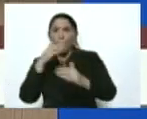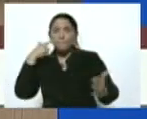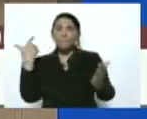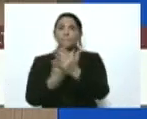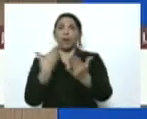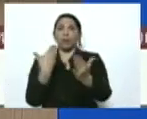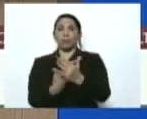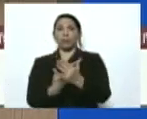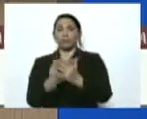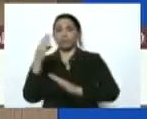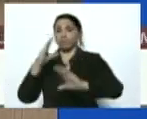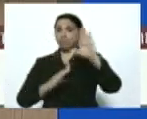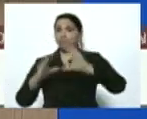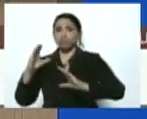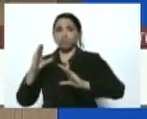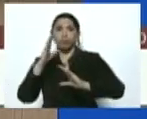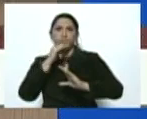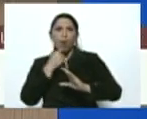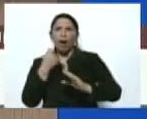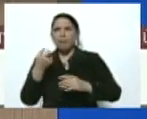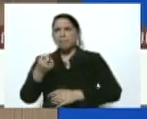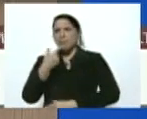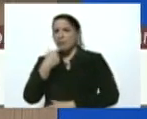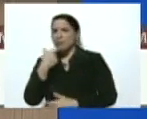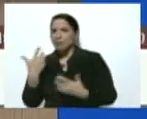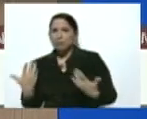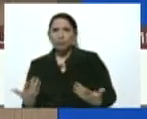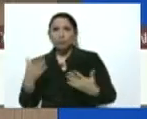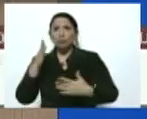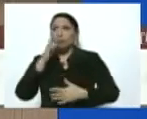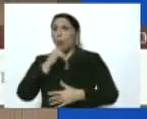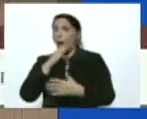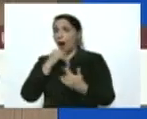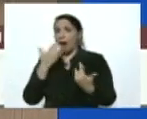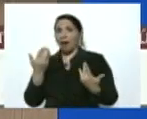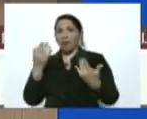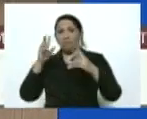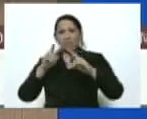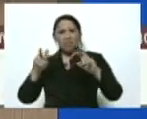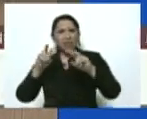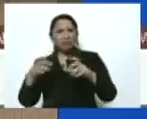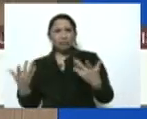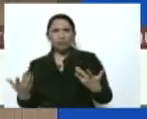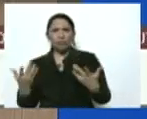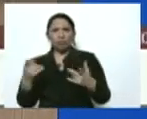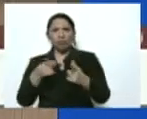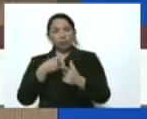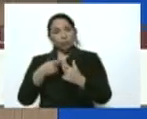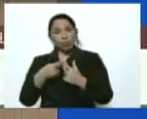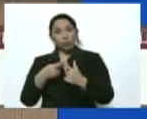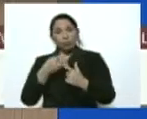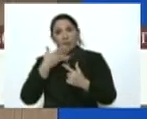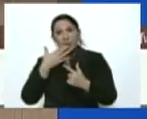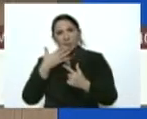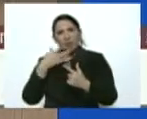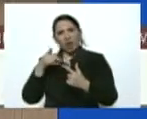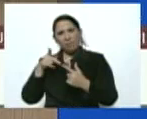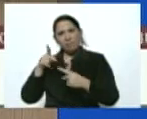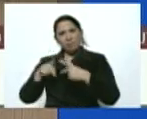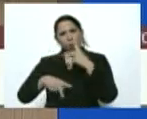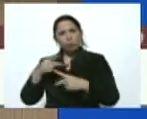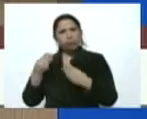científico ni en la medicina ni en ningún tipo de investigación más allá del producto